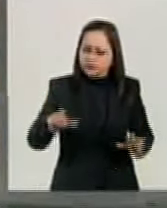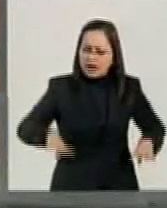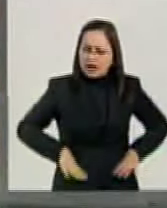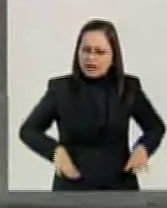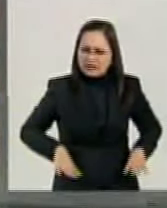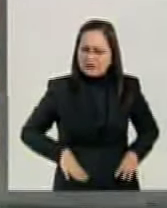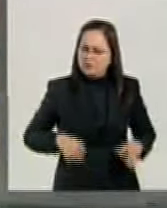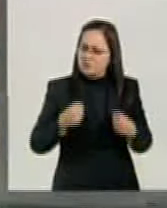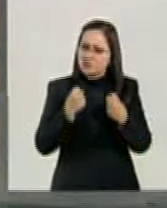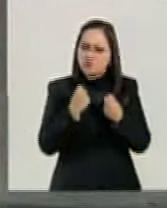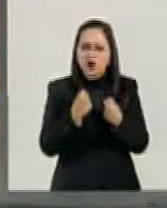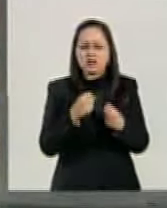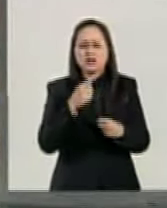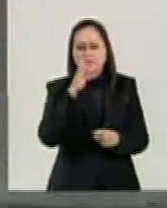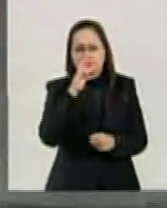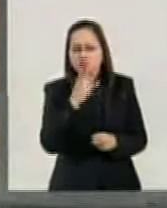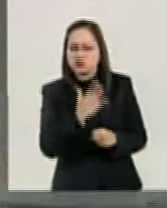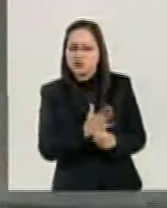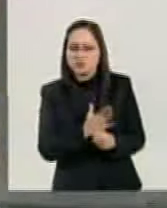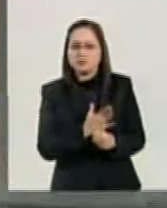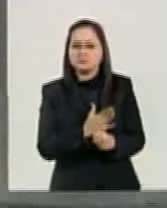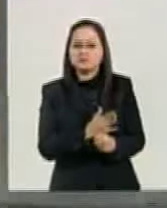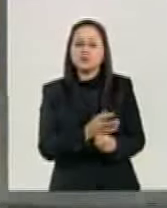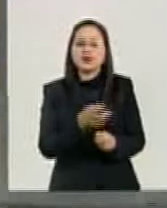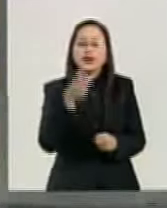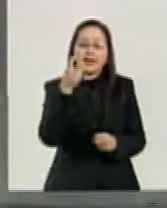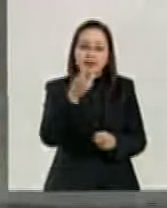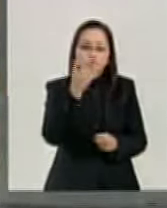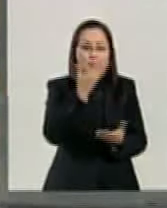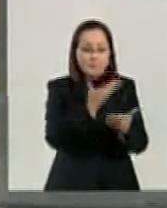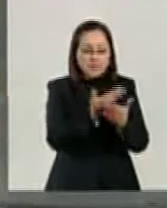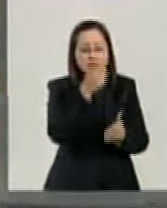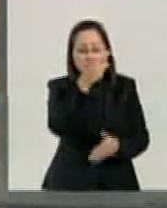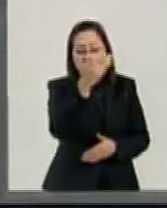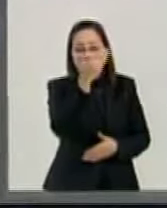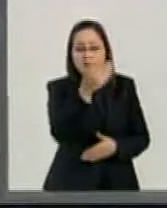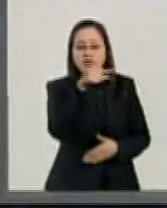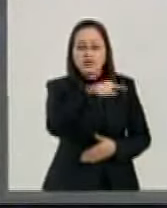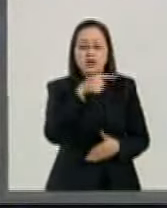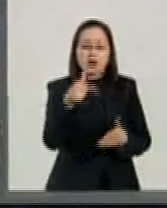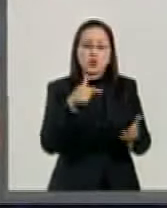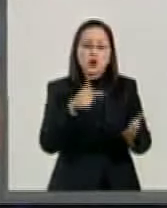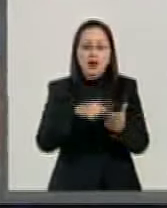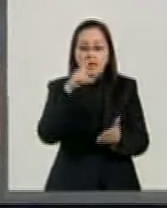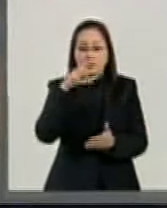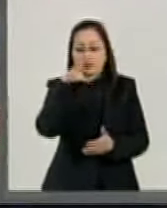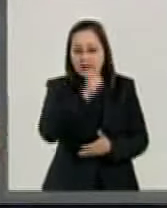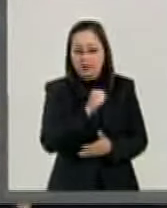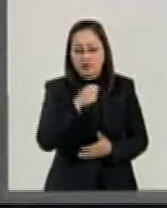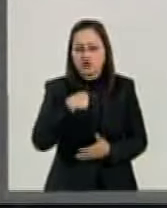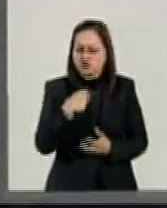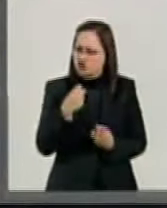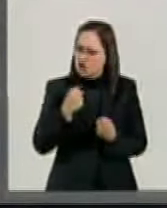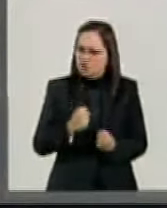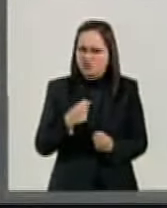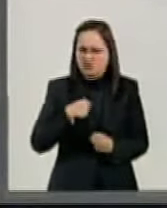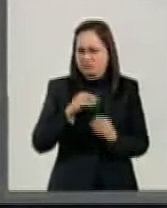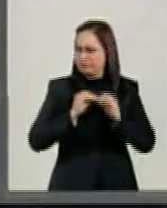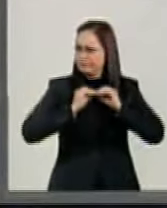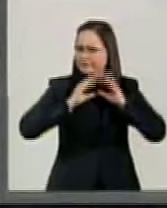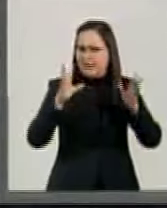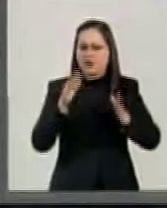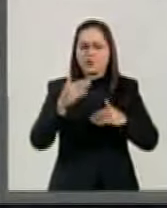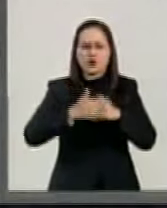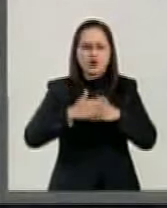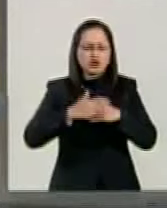carácter, fuerte, responsable y eso es lo que está demandando Aguascalientes. Tengo la seguridad y la certeza de que vas a ser